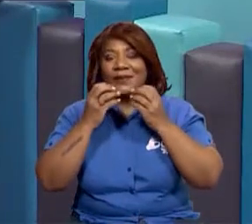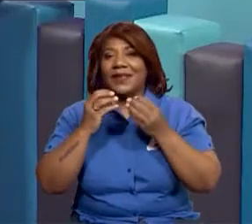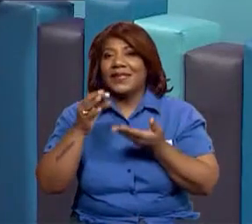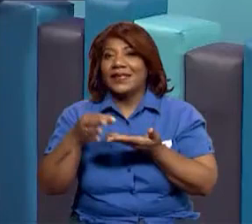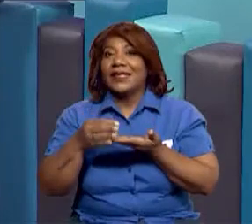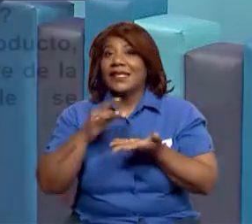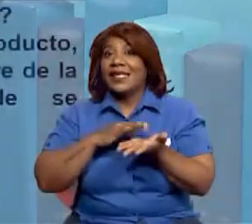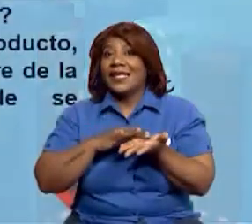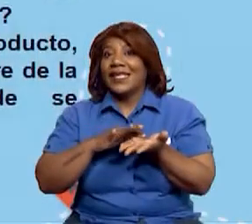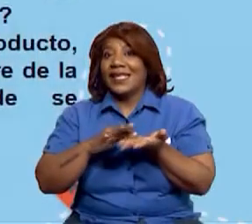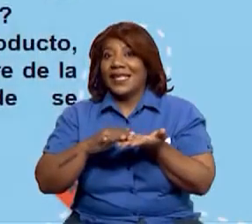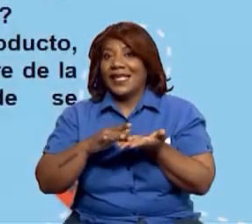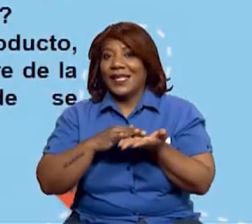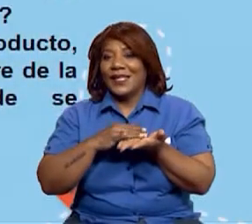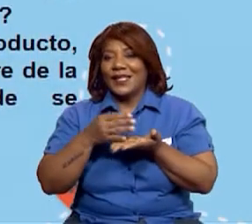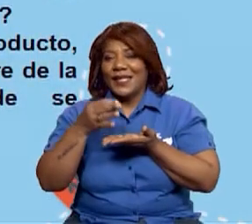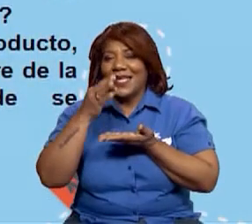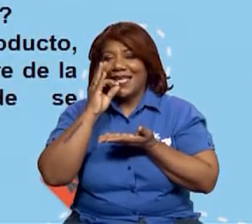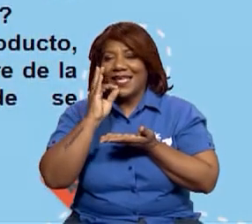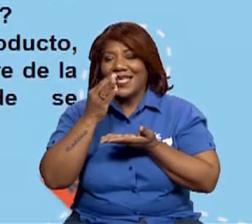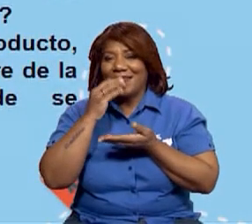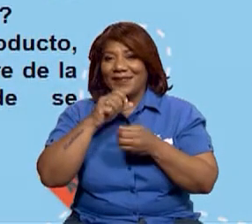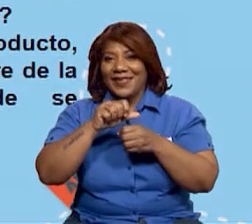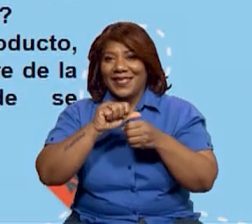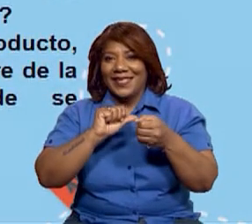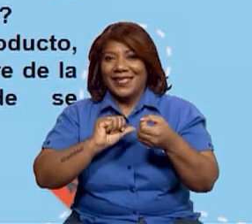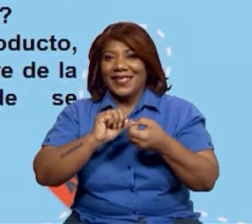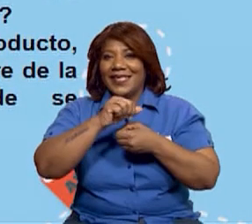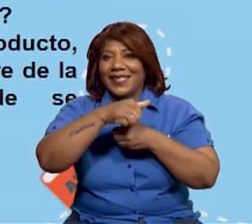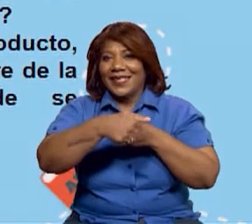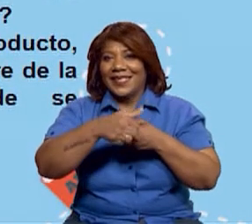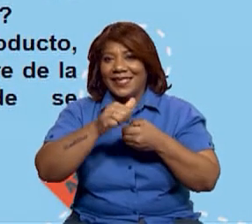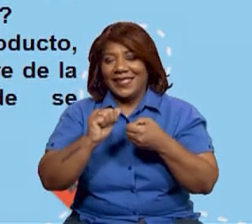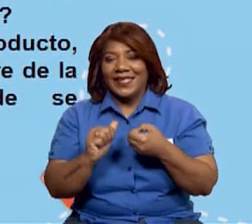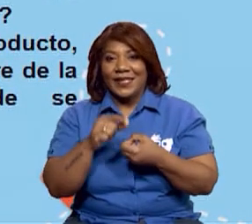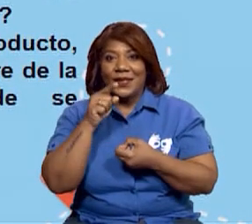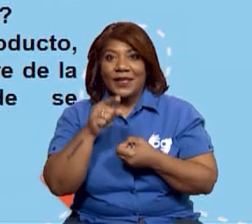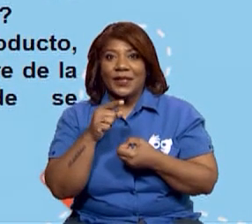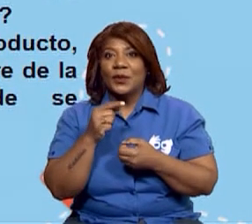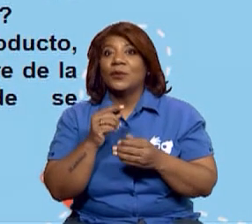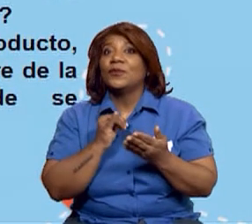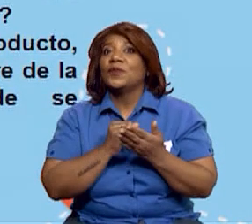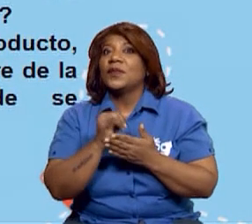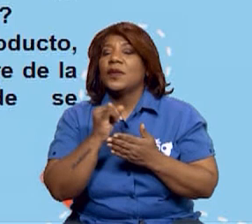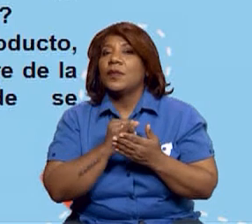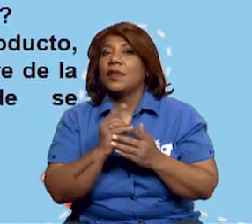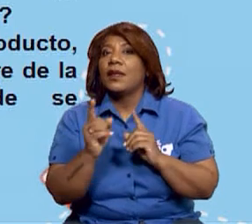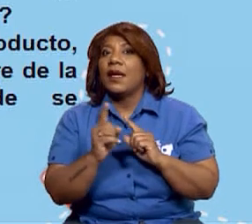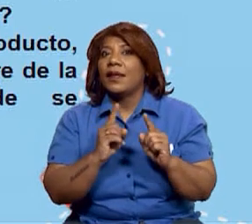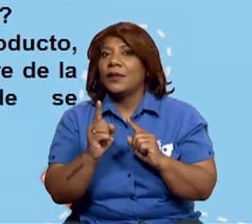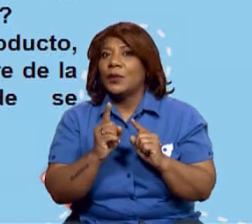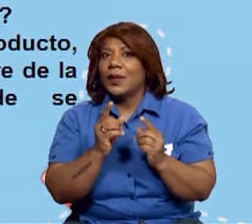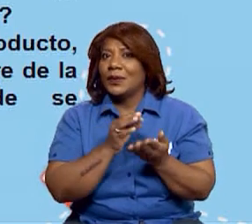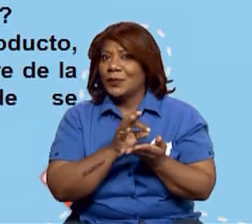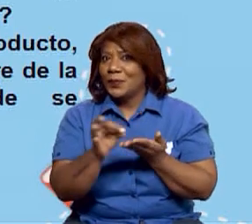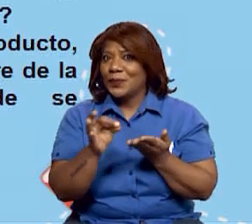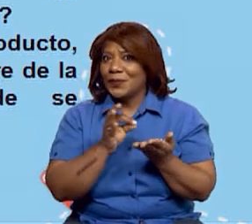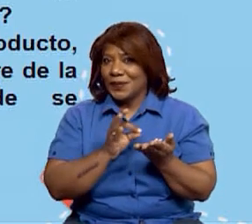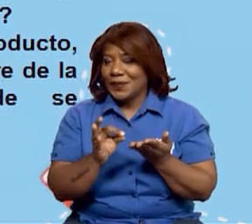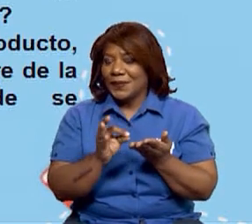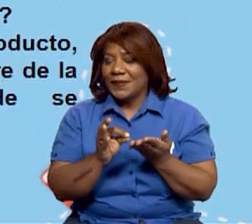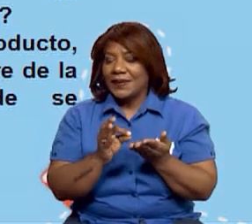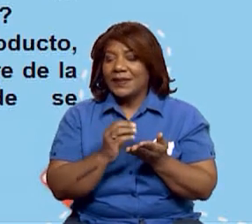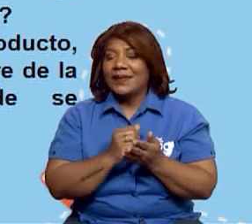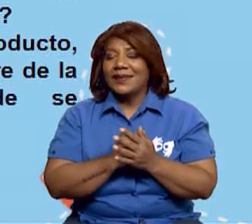y el banano, ¿verdad? O lo que nosotros conocemos como guineo. Entonces, vamos a ver,